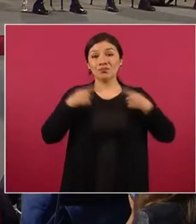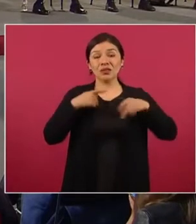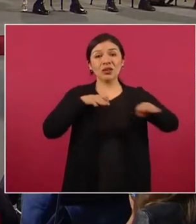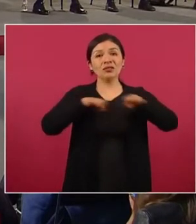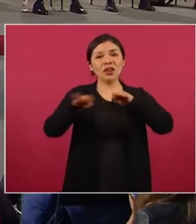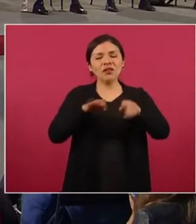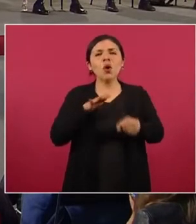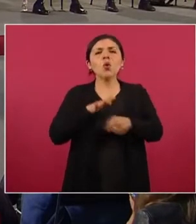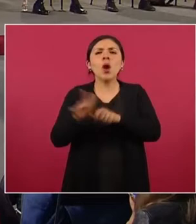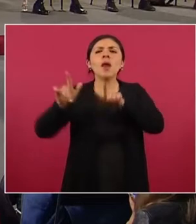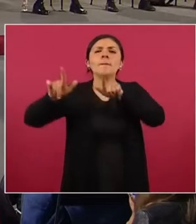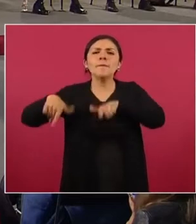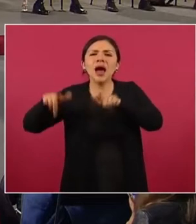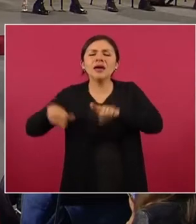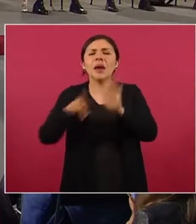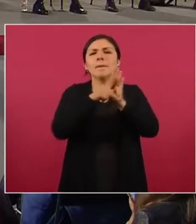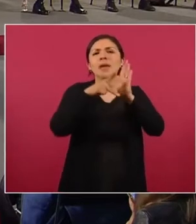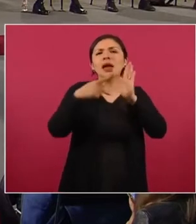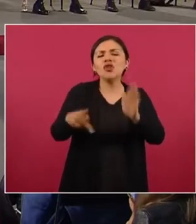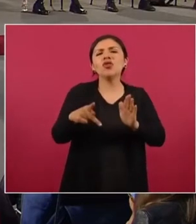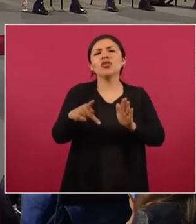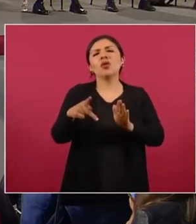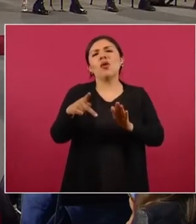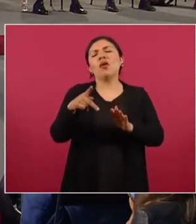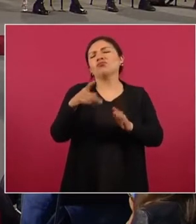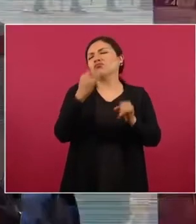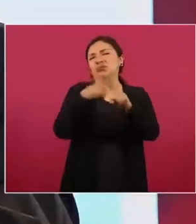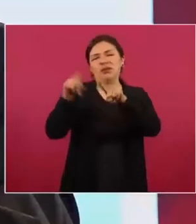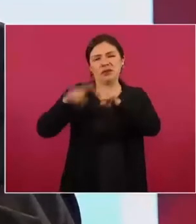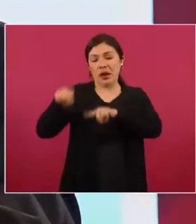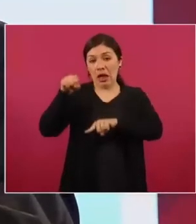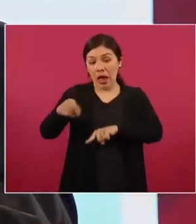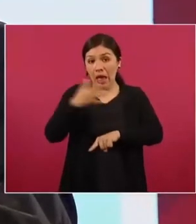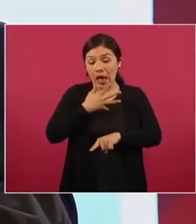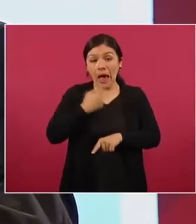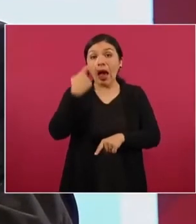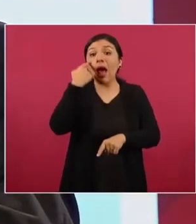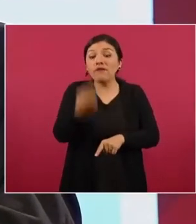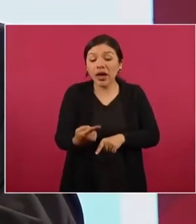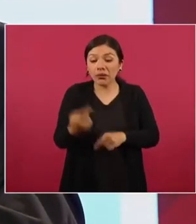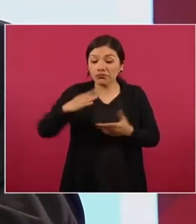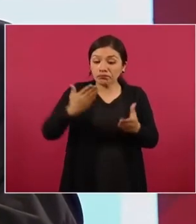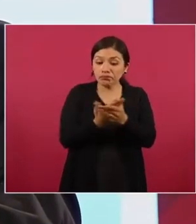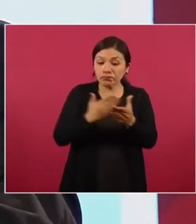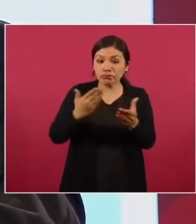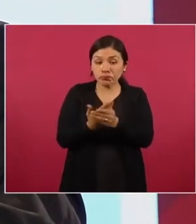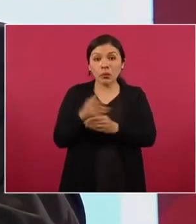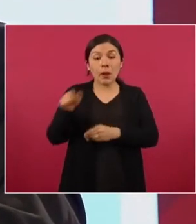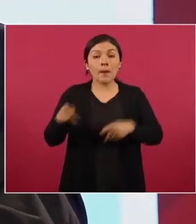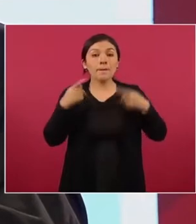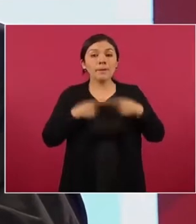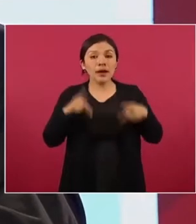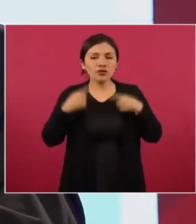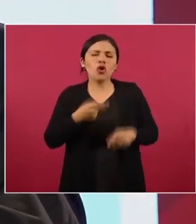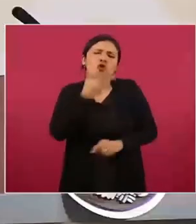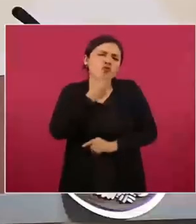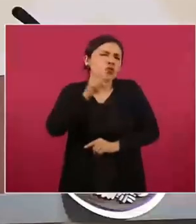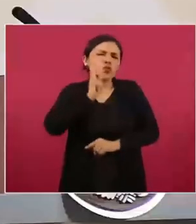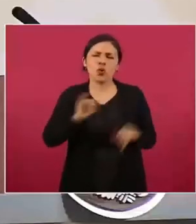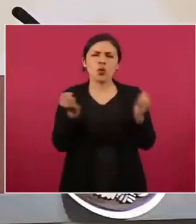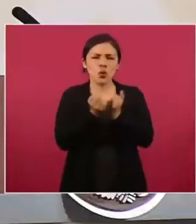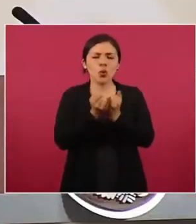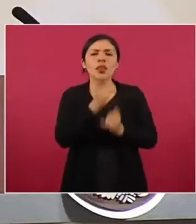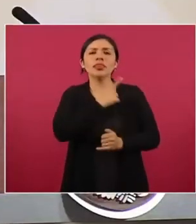una plataforma especializada de periodismo o digital y el periodista o la periodista